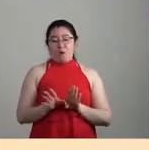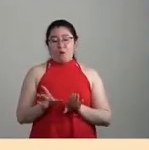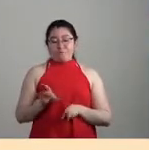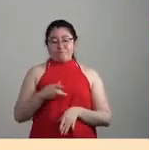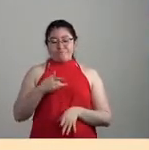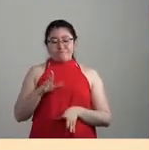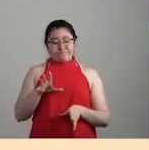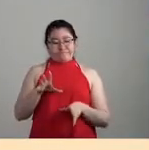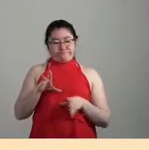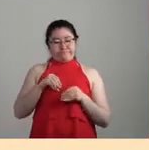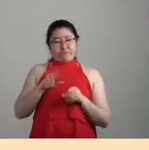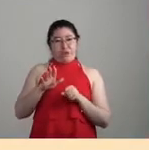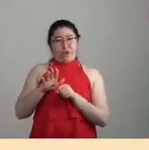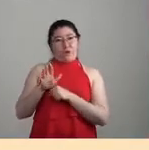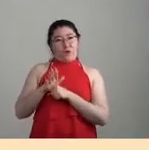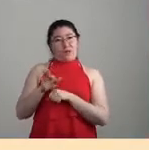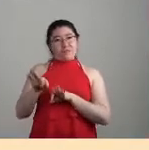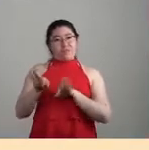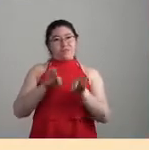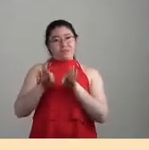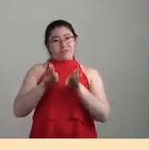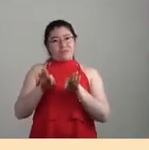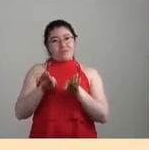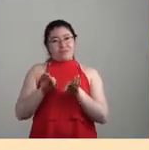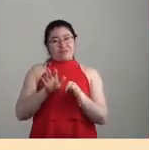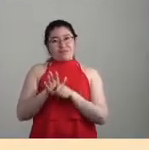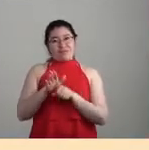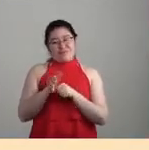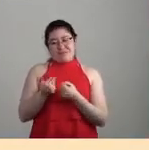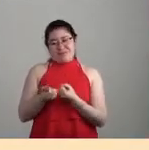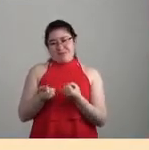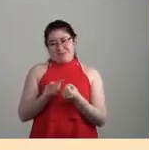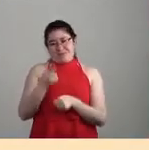en un trabajo prácticamente gratuito por parte de la naturaleza.